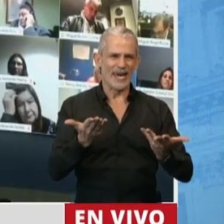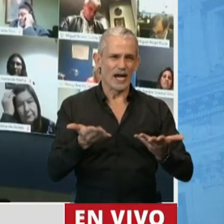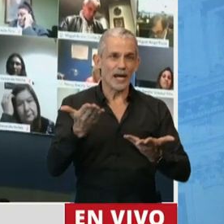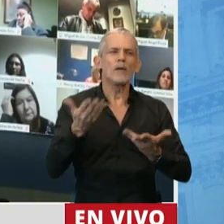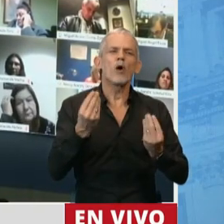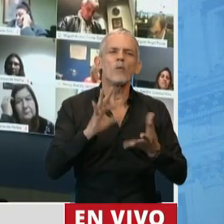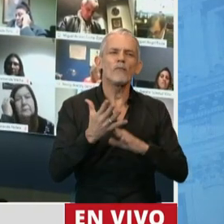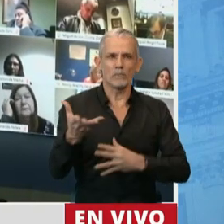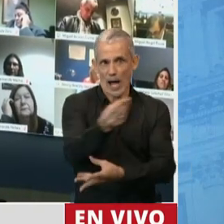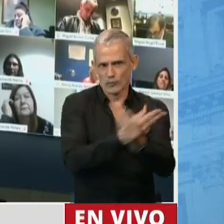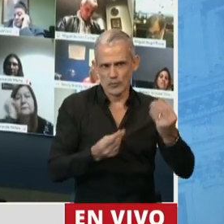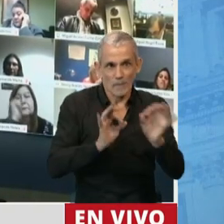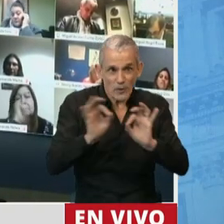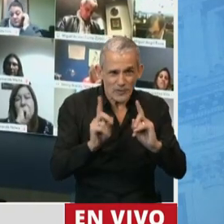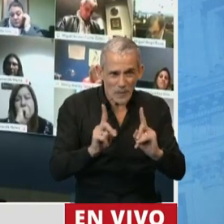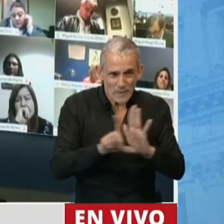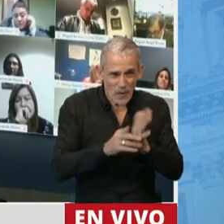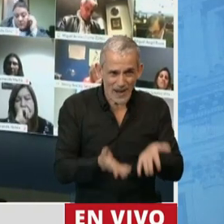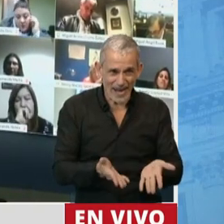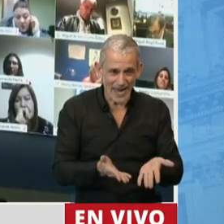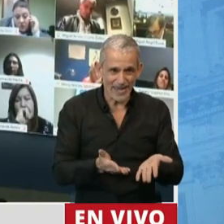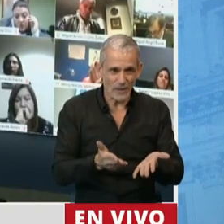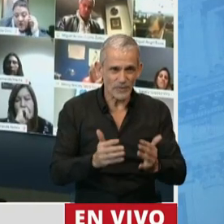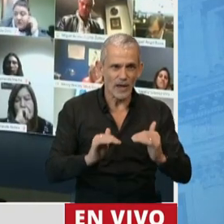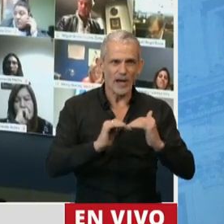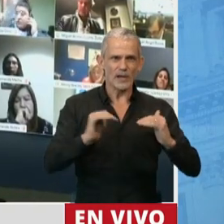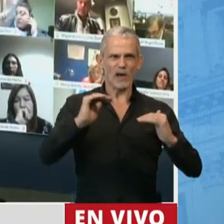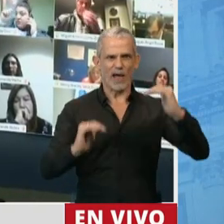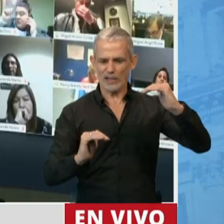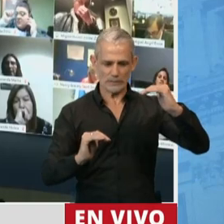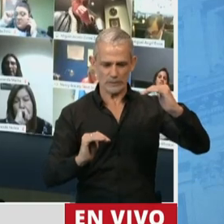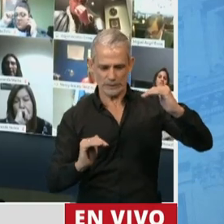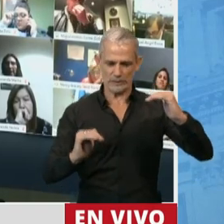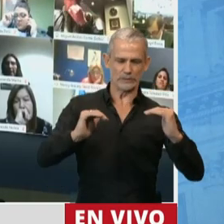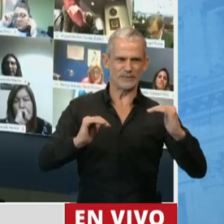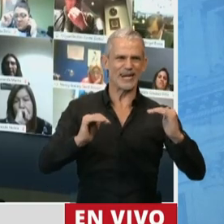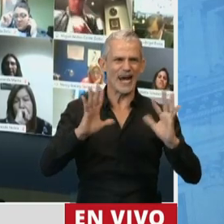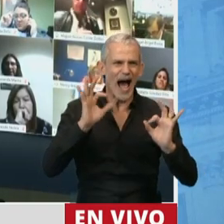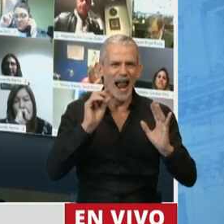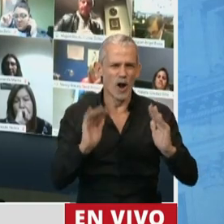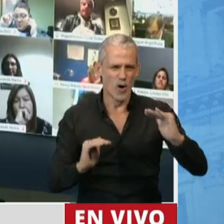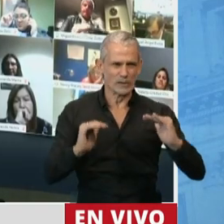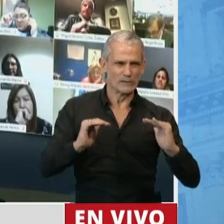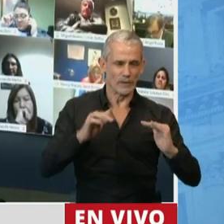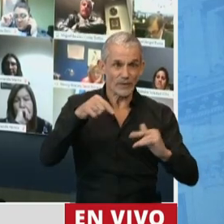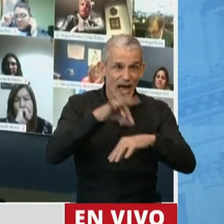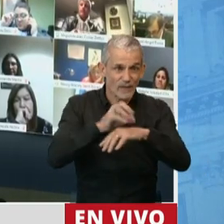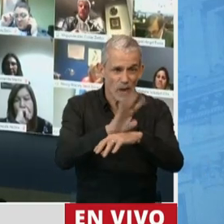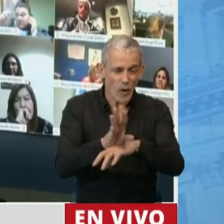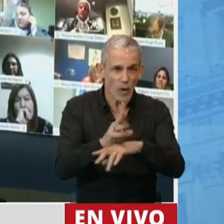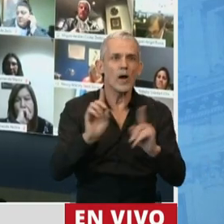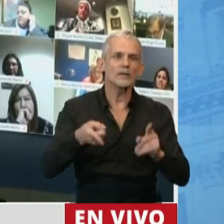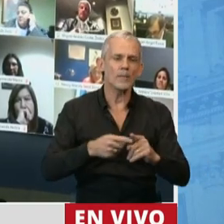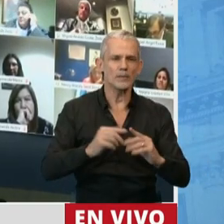solidaria como buscamos con este proyecto y que baje los niveles de desigualdad porque si algo hace aparte esta enfermedad